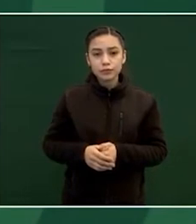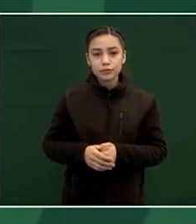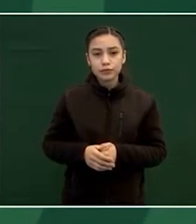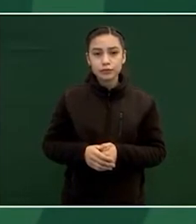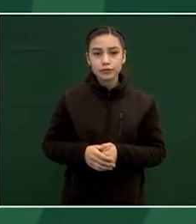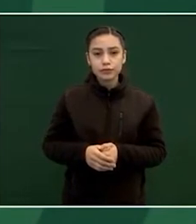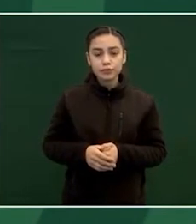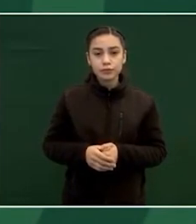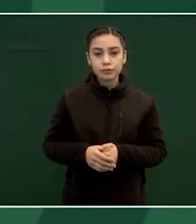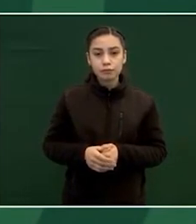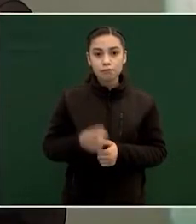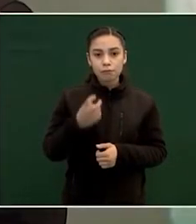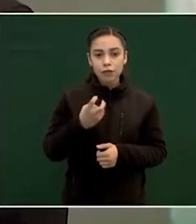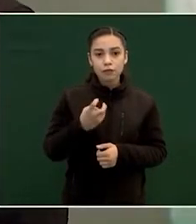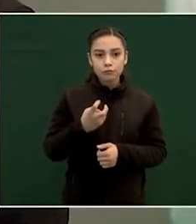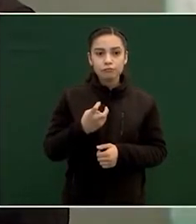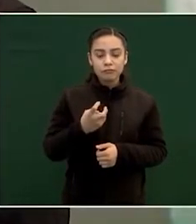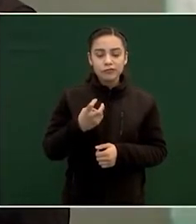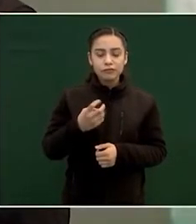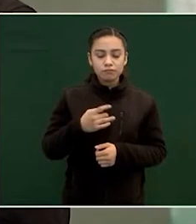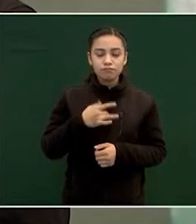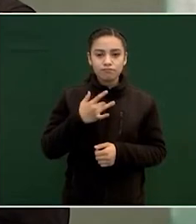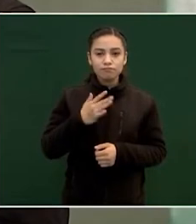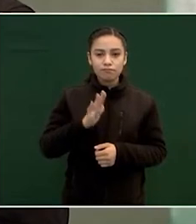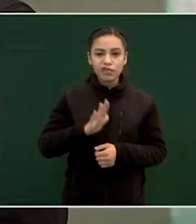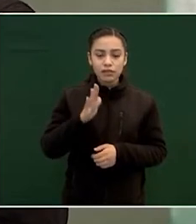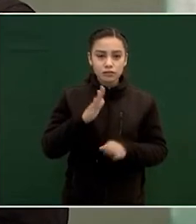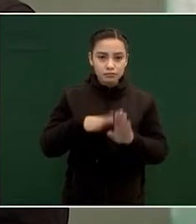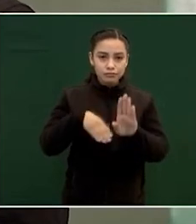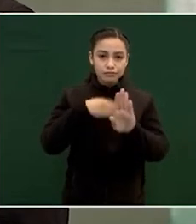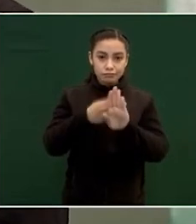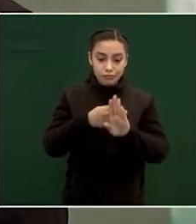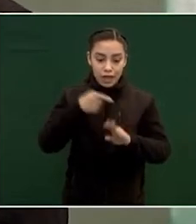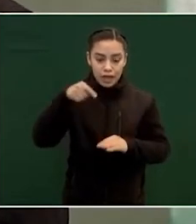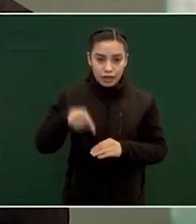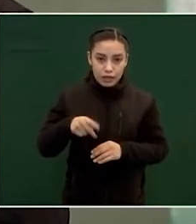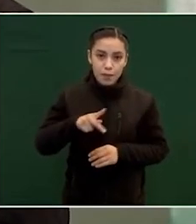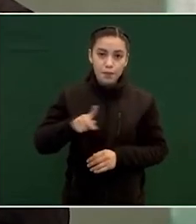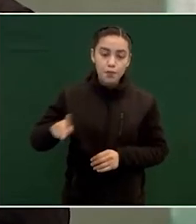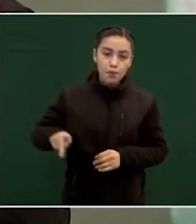eso es una ofensa a nuestro pueblo